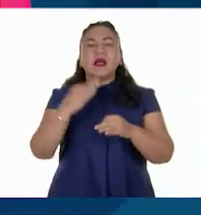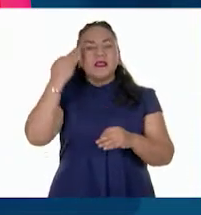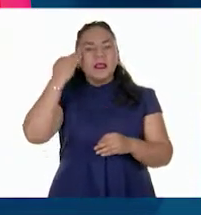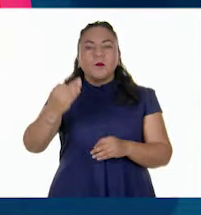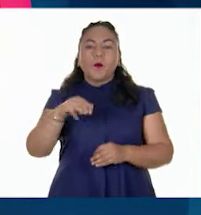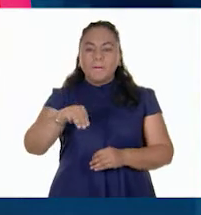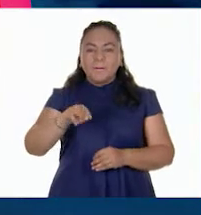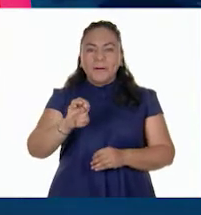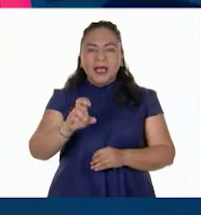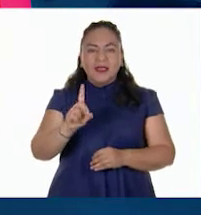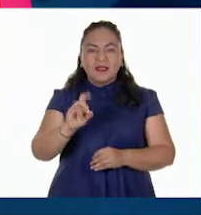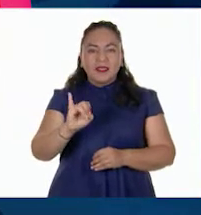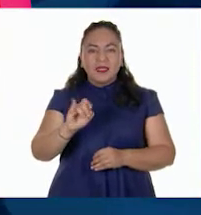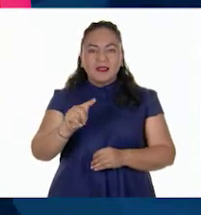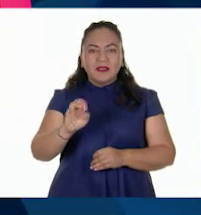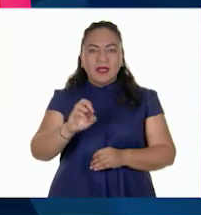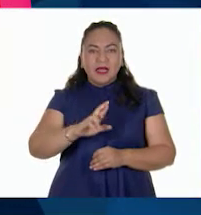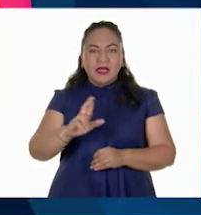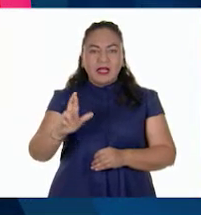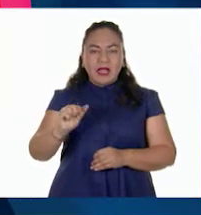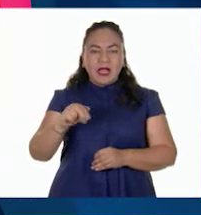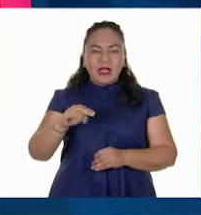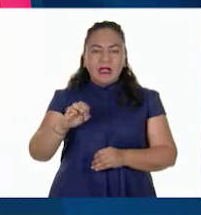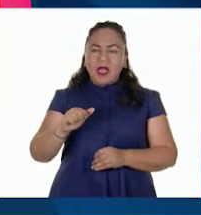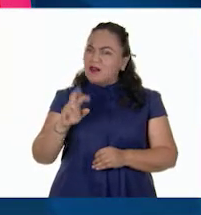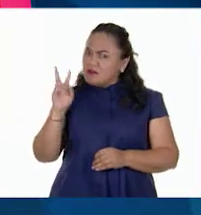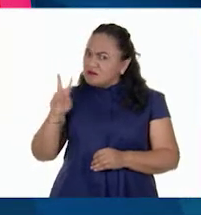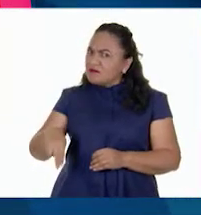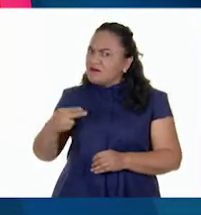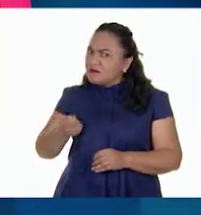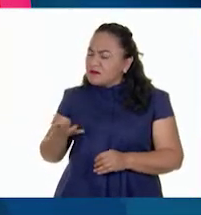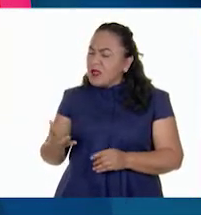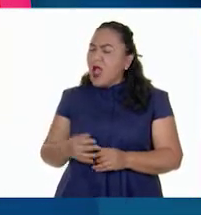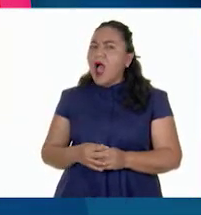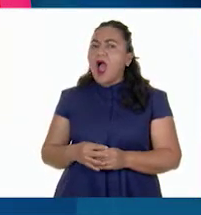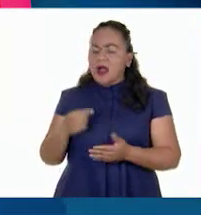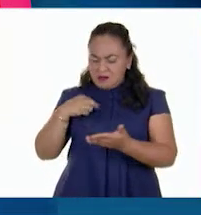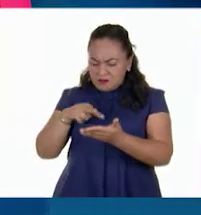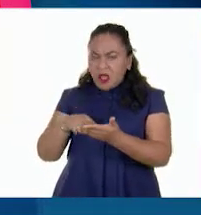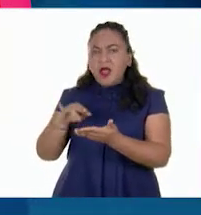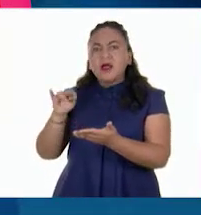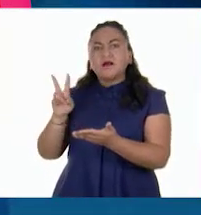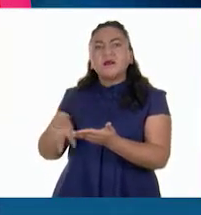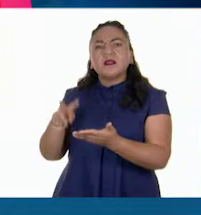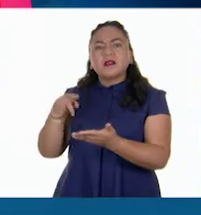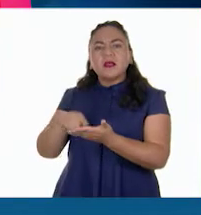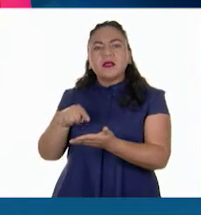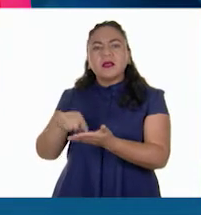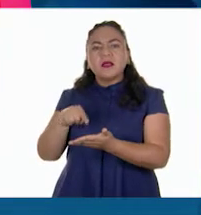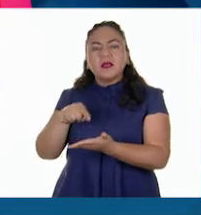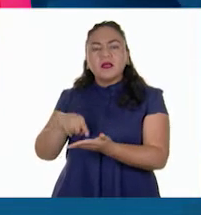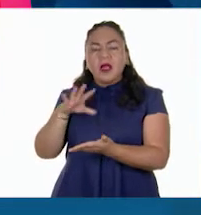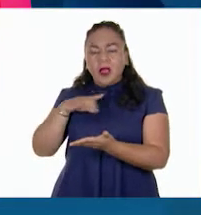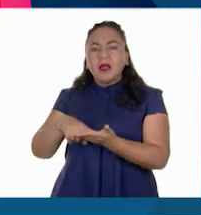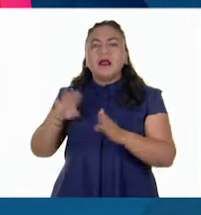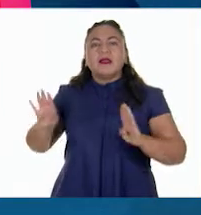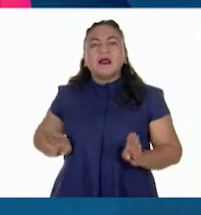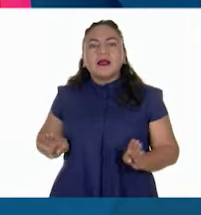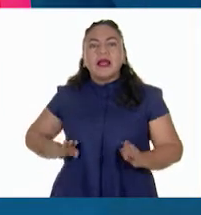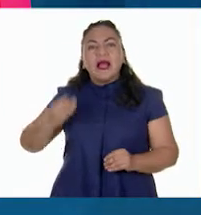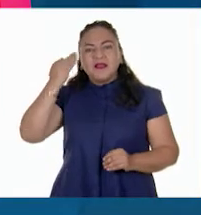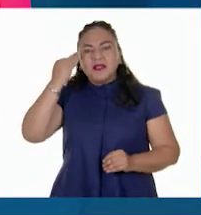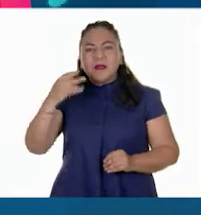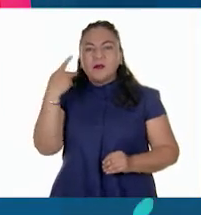¿En serio se le llama así? ¡Ah! ¡Ya veo que sí! Tanto el tipo de clima como la